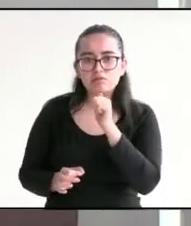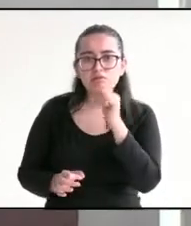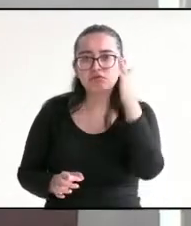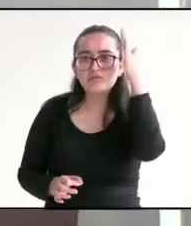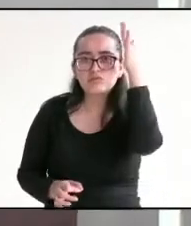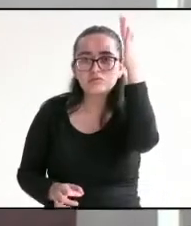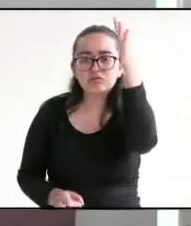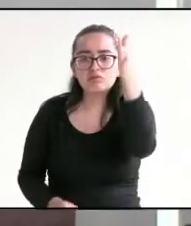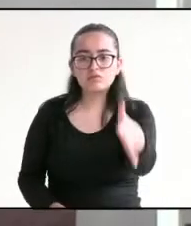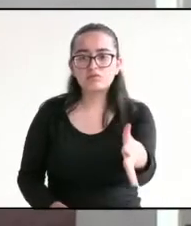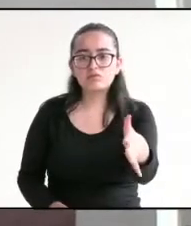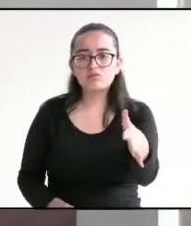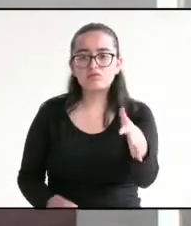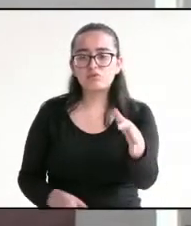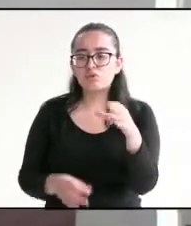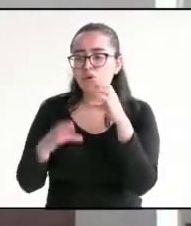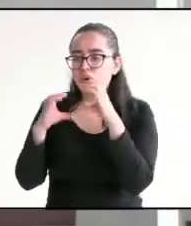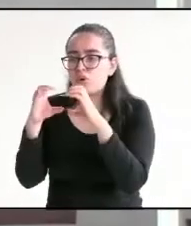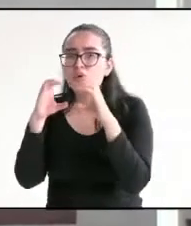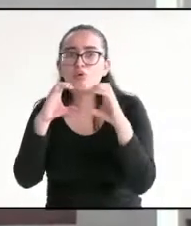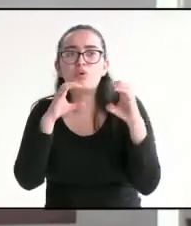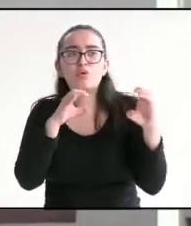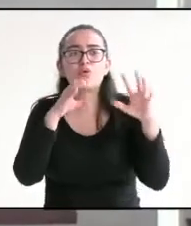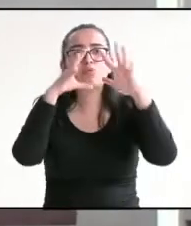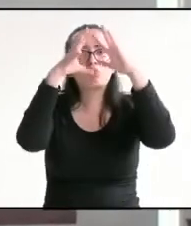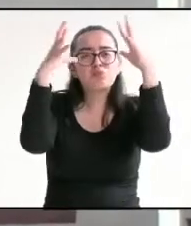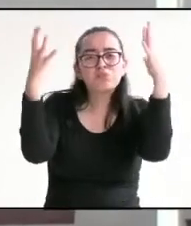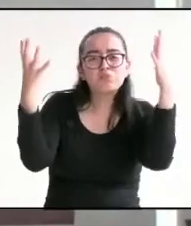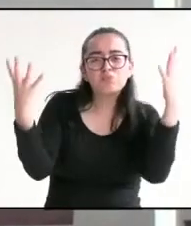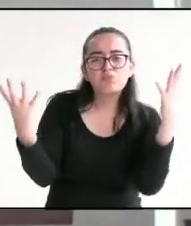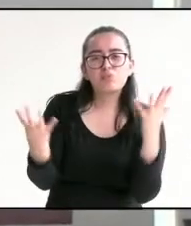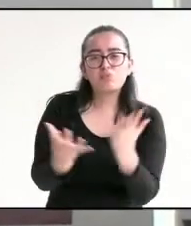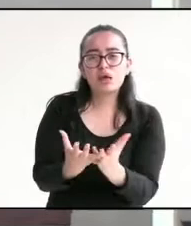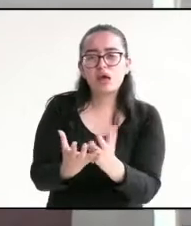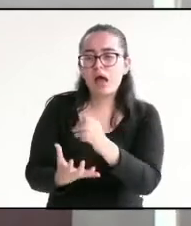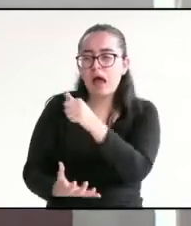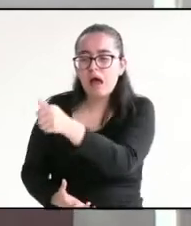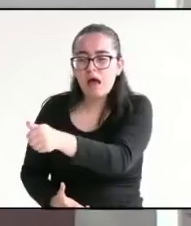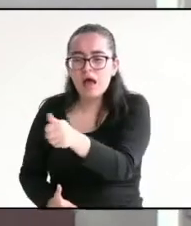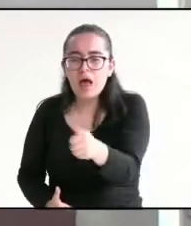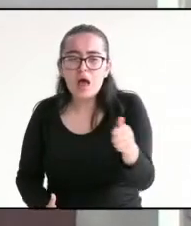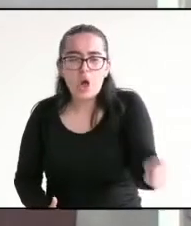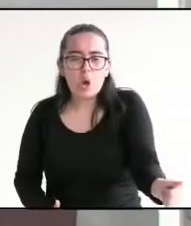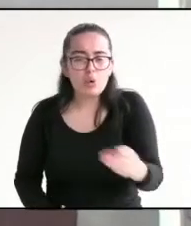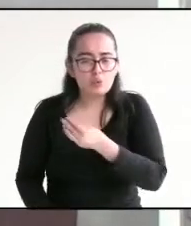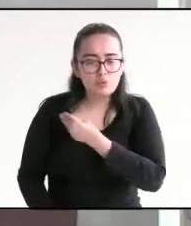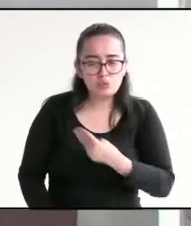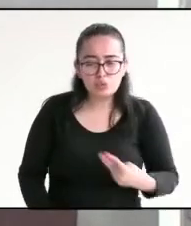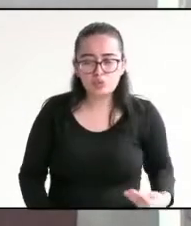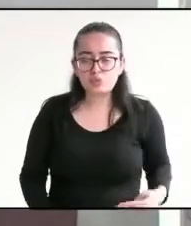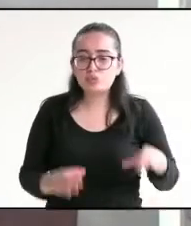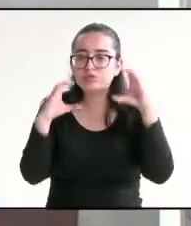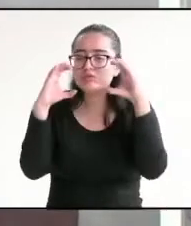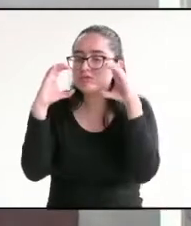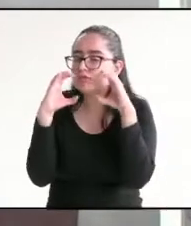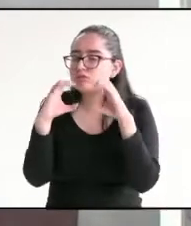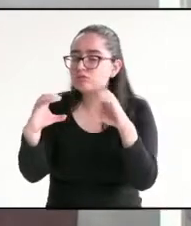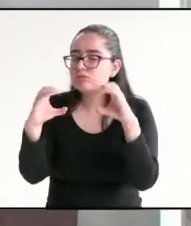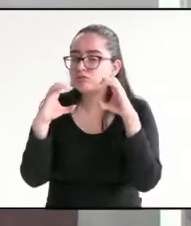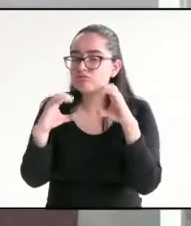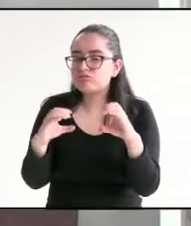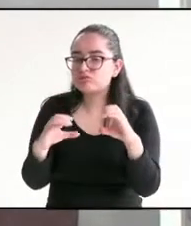cuidamos desde este momento a nuestro planeta y cada municipio debe tomar acciones para que en conjunto logremos revertir el daño que hemos